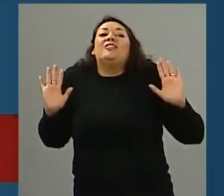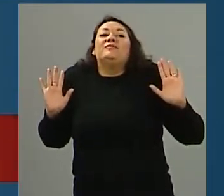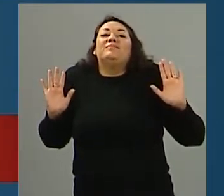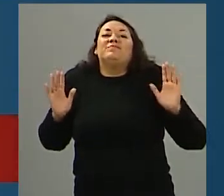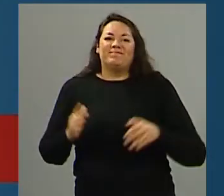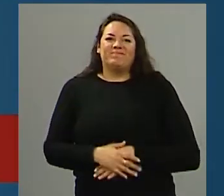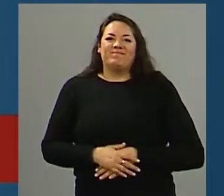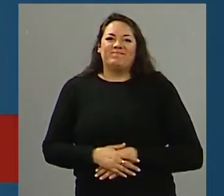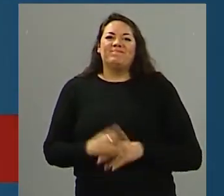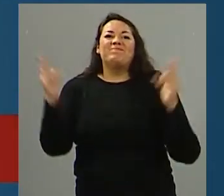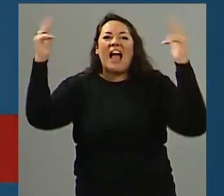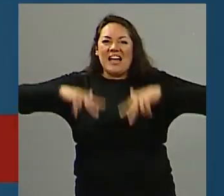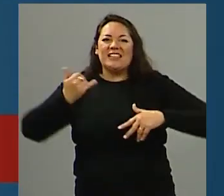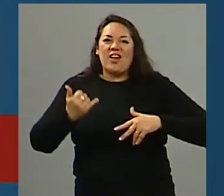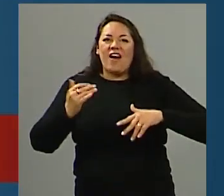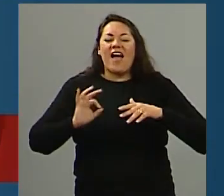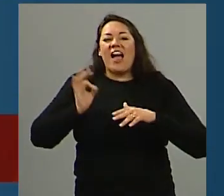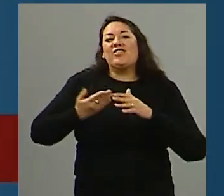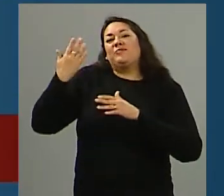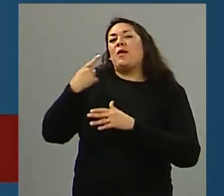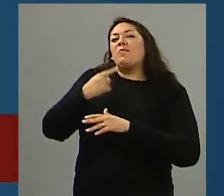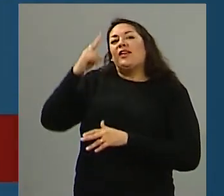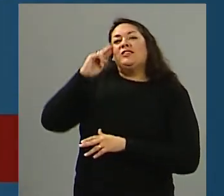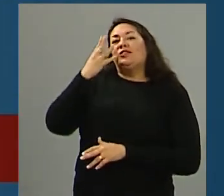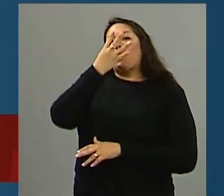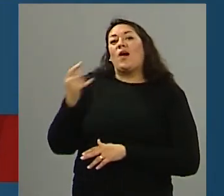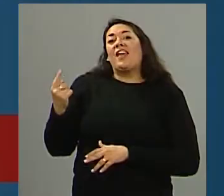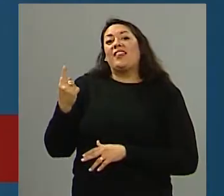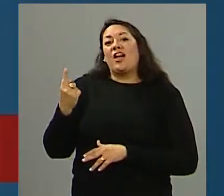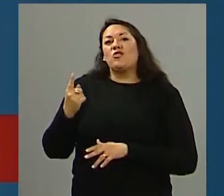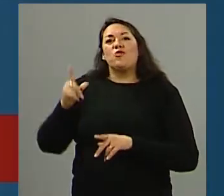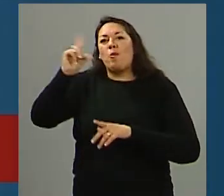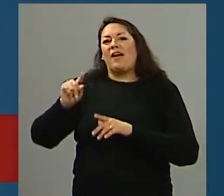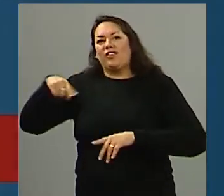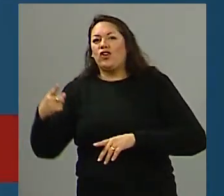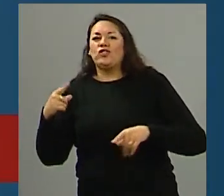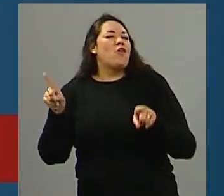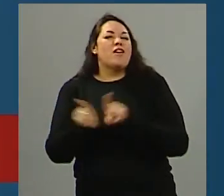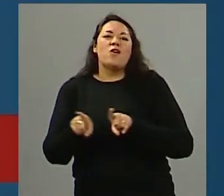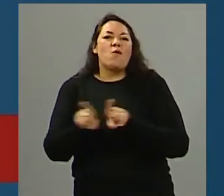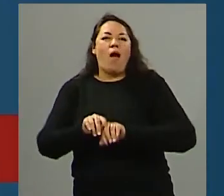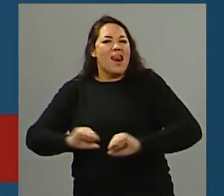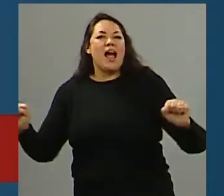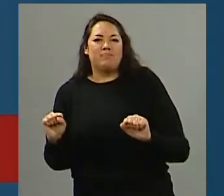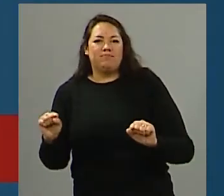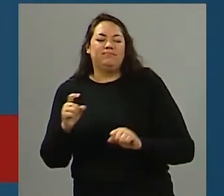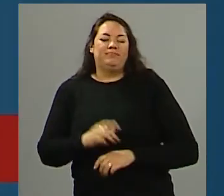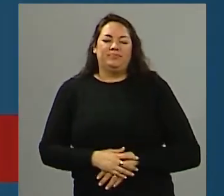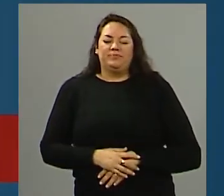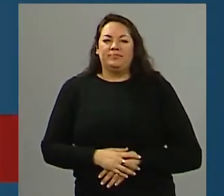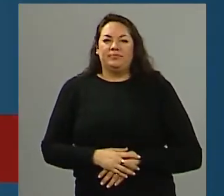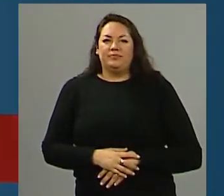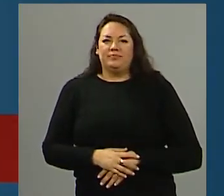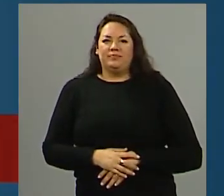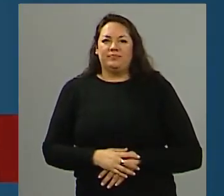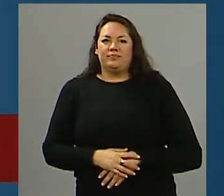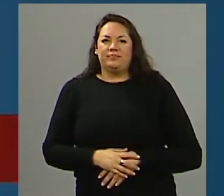también con Pearl Harbor, ¿no? Aunque parecía que Hawái estaba muy lejos, pero terminaba siendo territorio estadounidense también. Lo